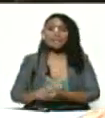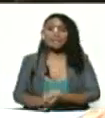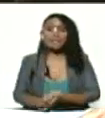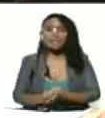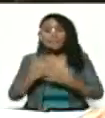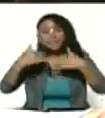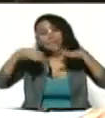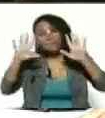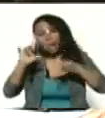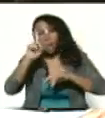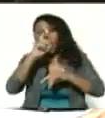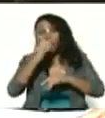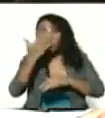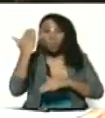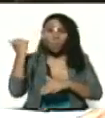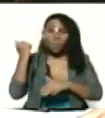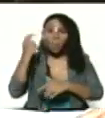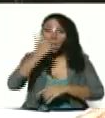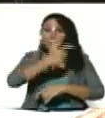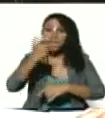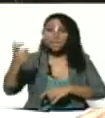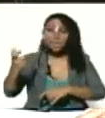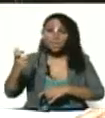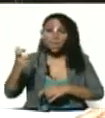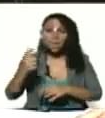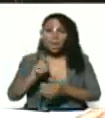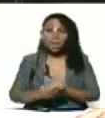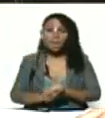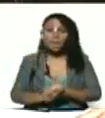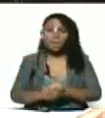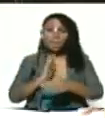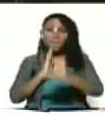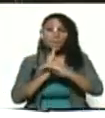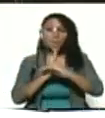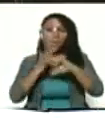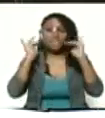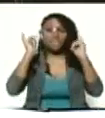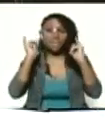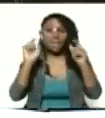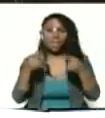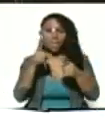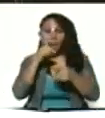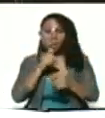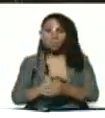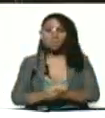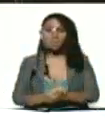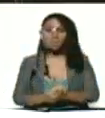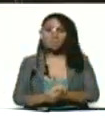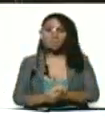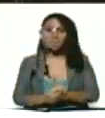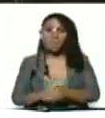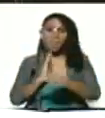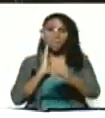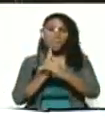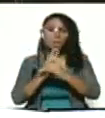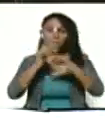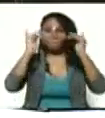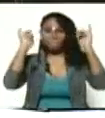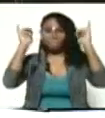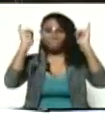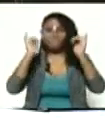quizás hace un año la gente paró las fiestas de cumpleaños paró la rumba